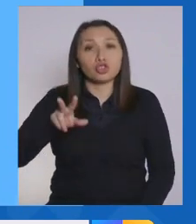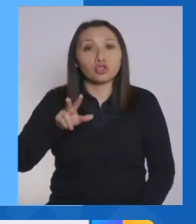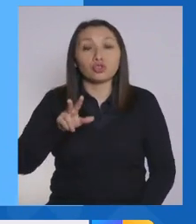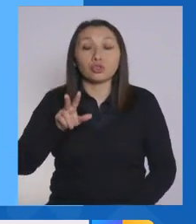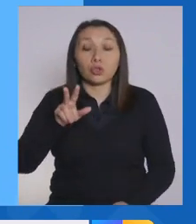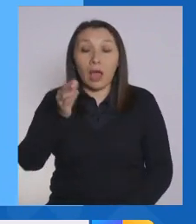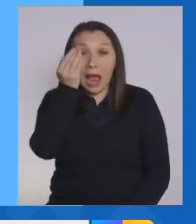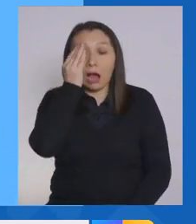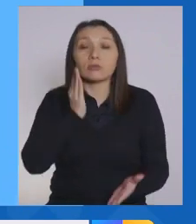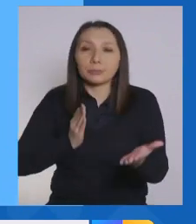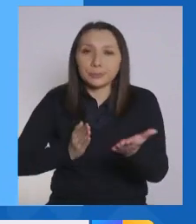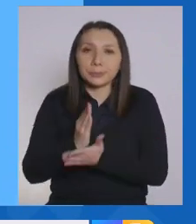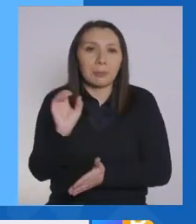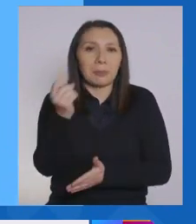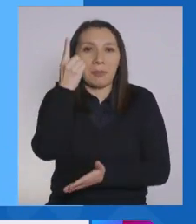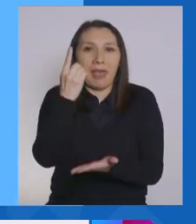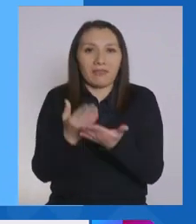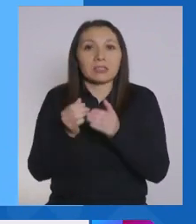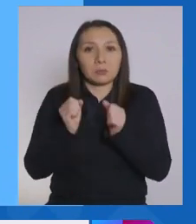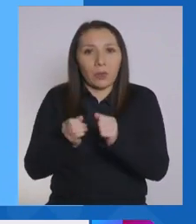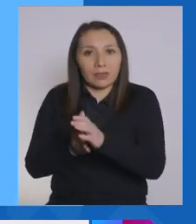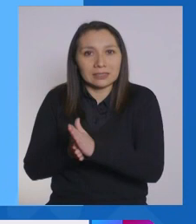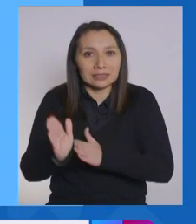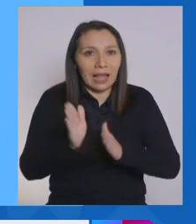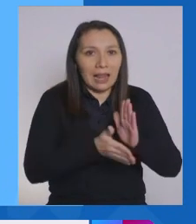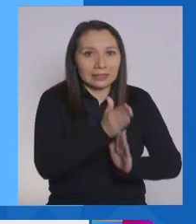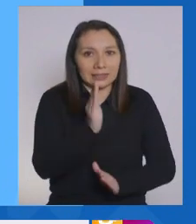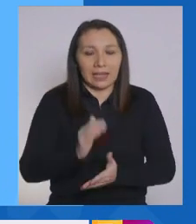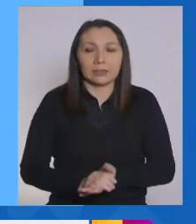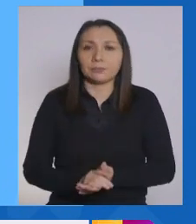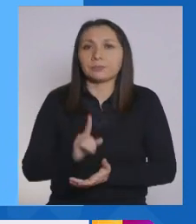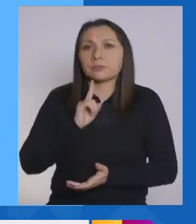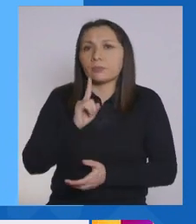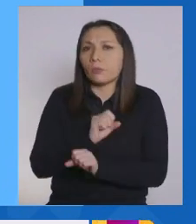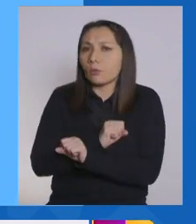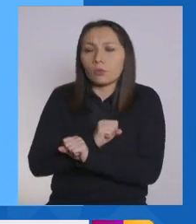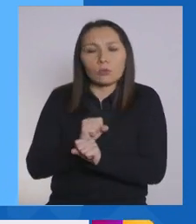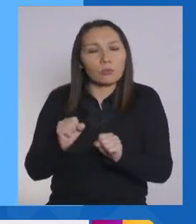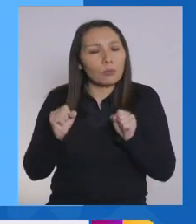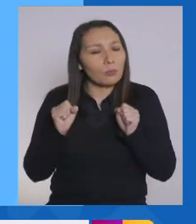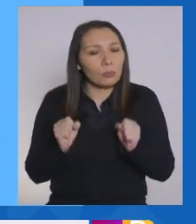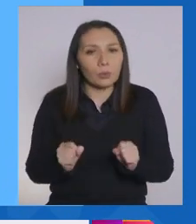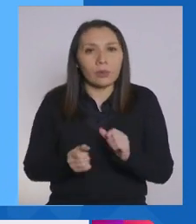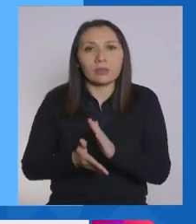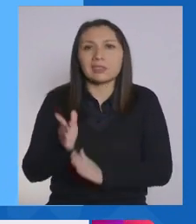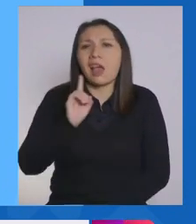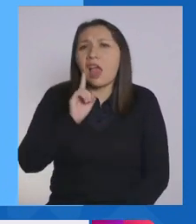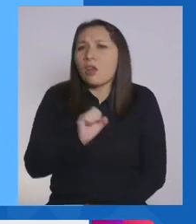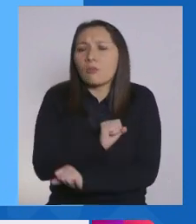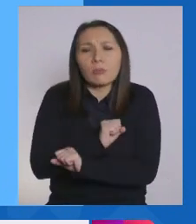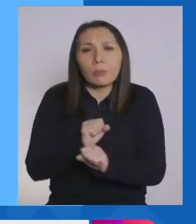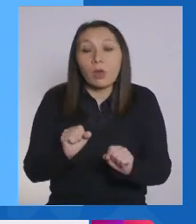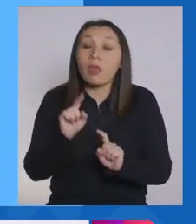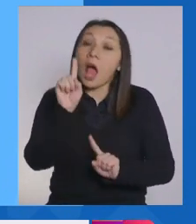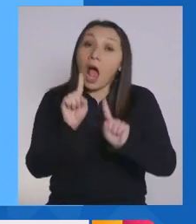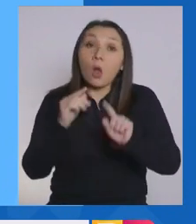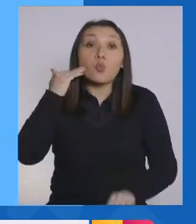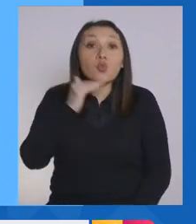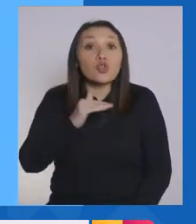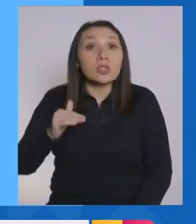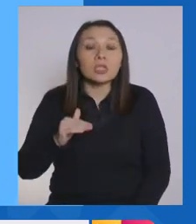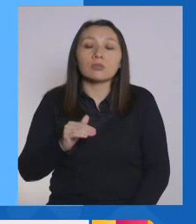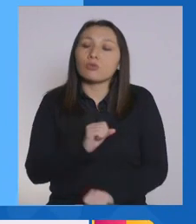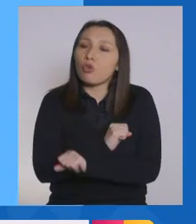día que pueden salir. Y, ¿quiénes no pueden salir? Esto también es importante porque hay algunos niños